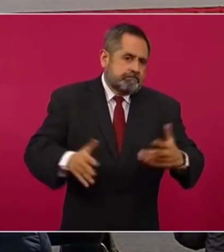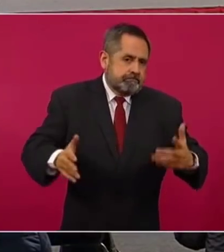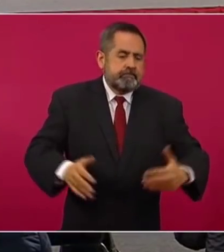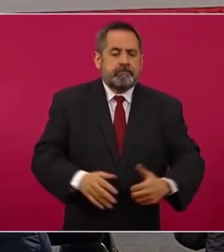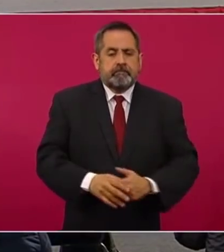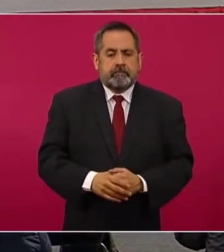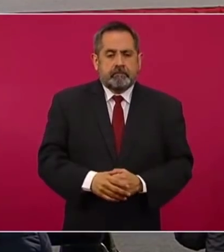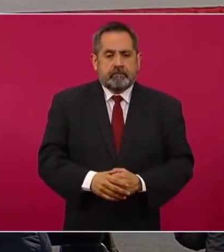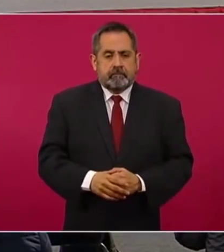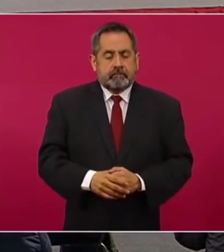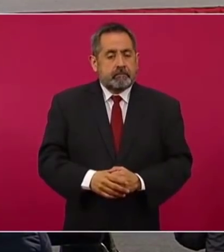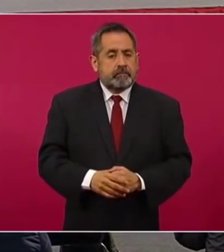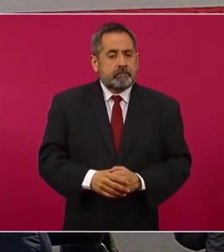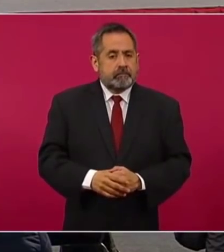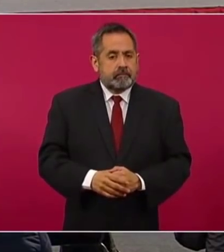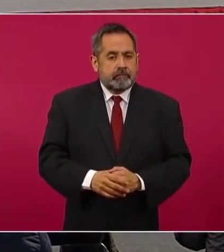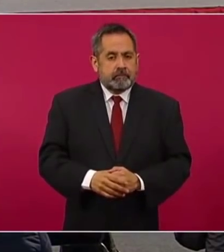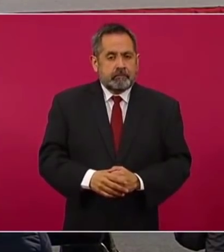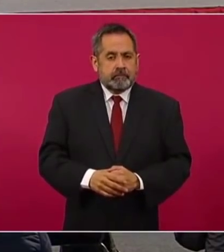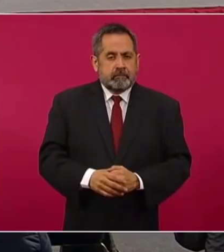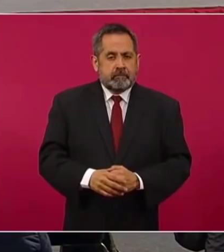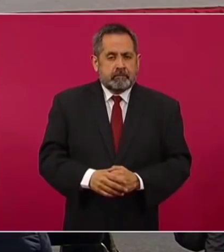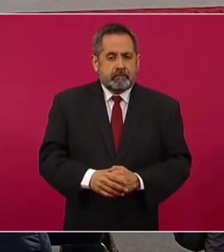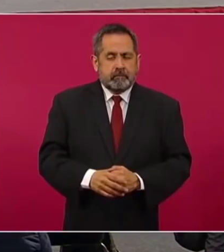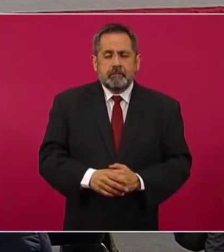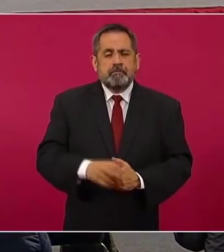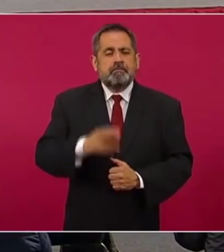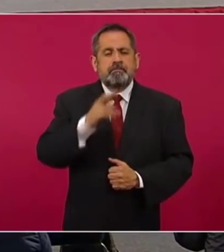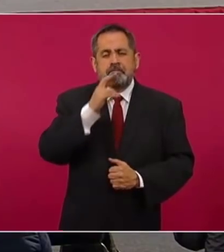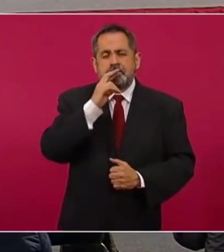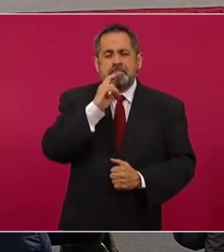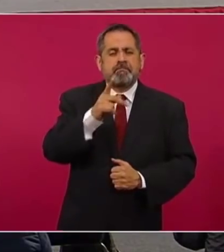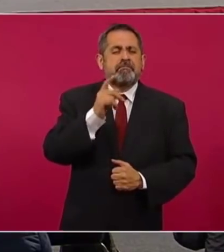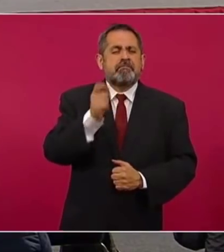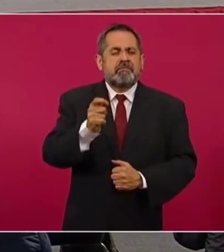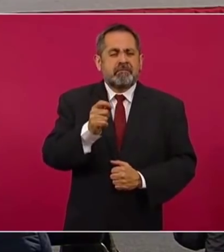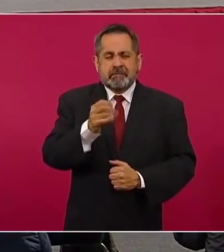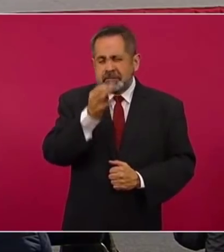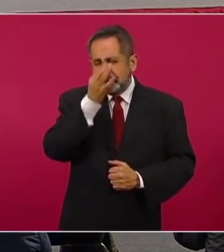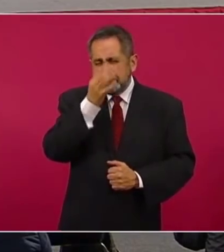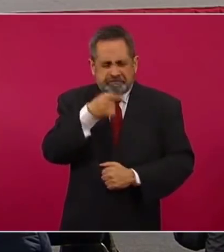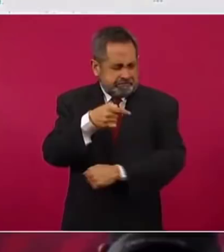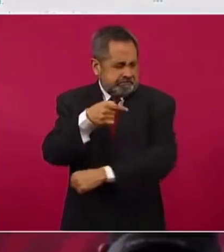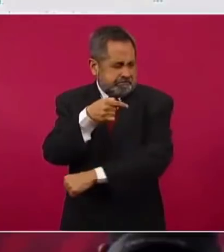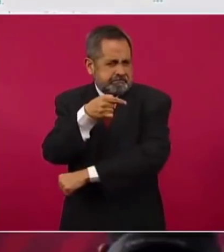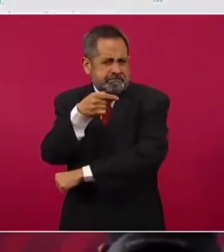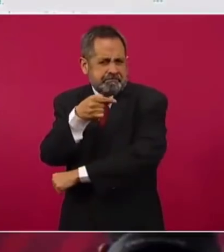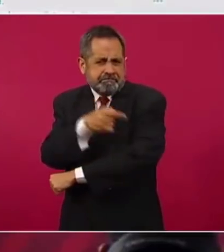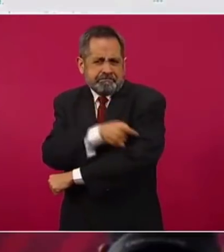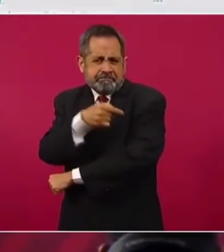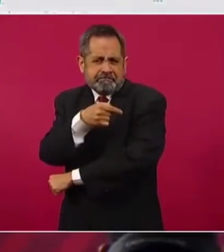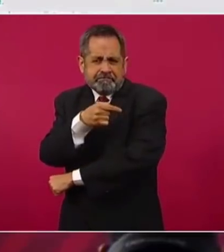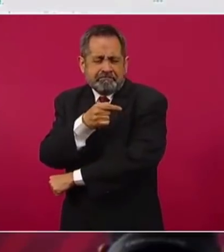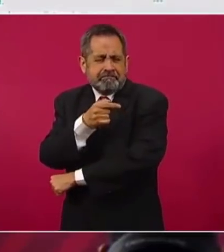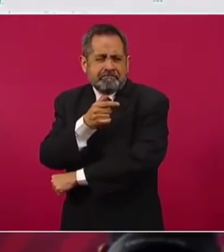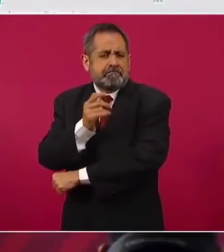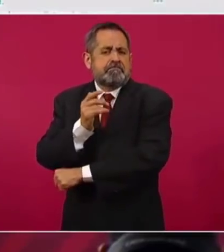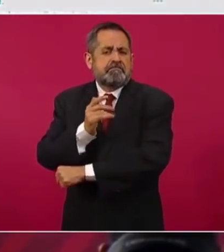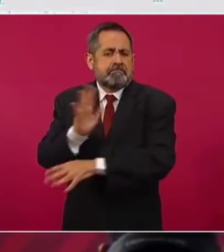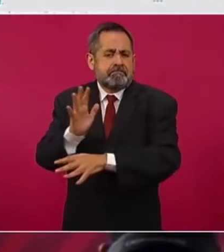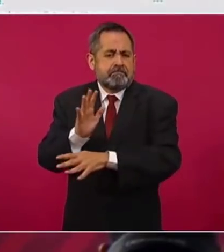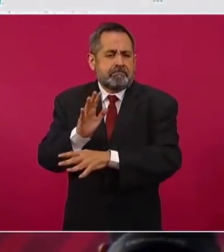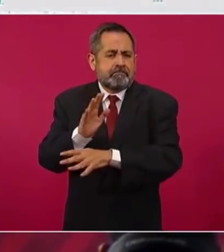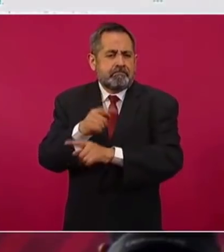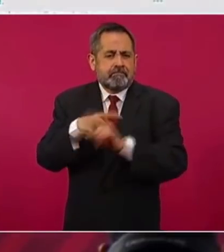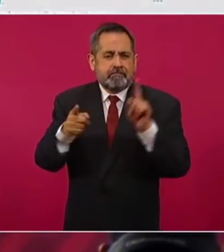Es preferible que les pinchen el brazo a que les